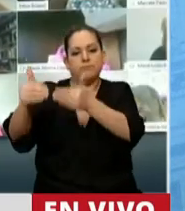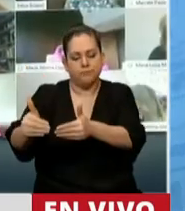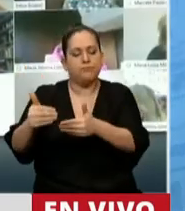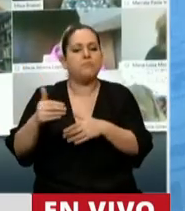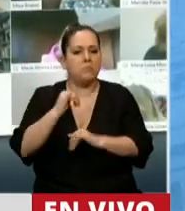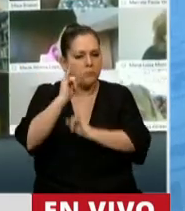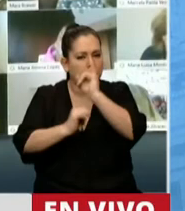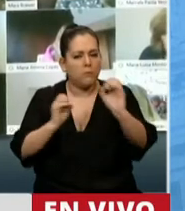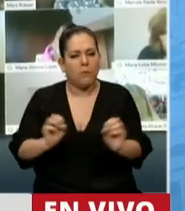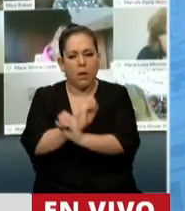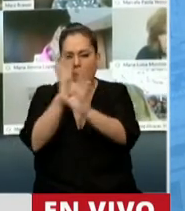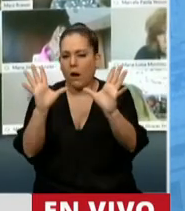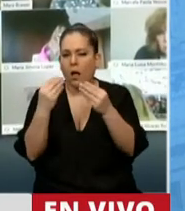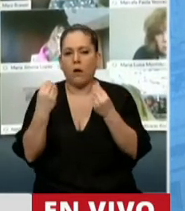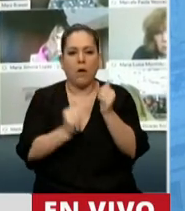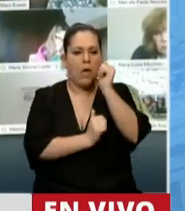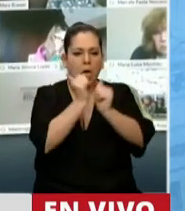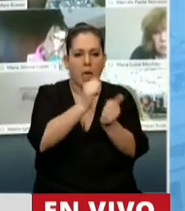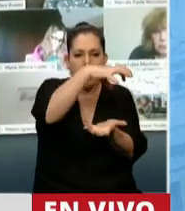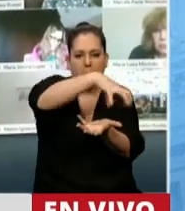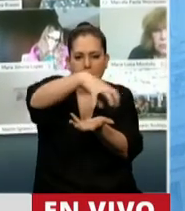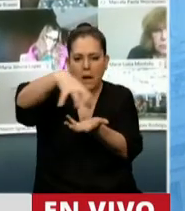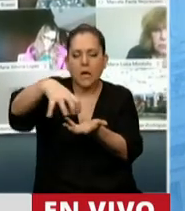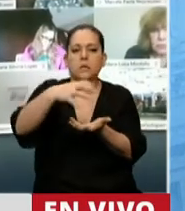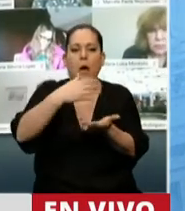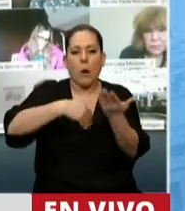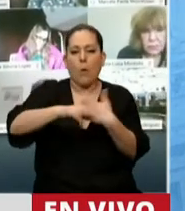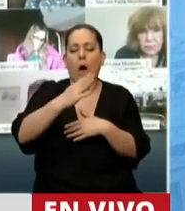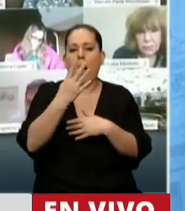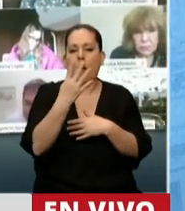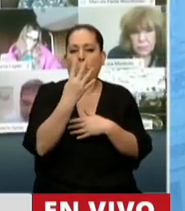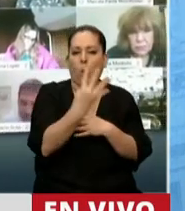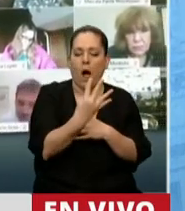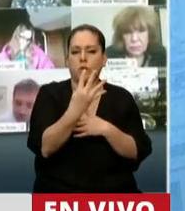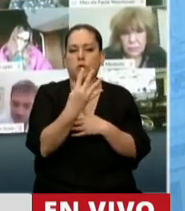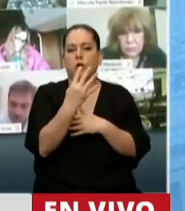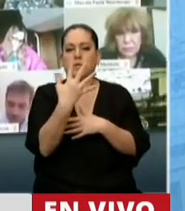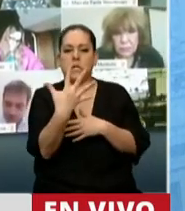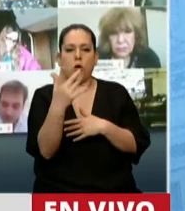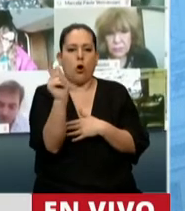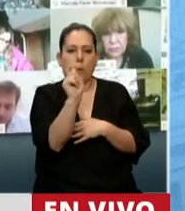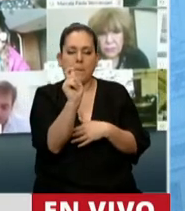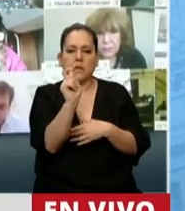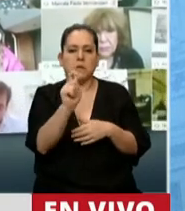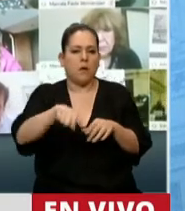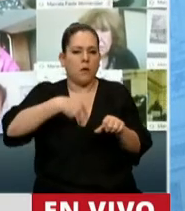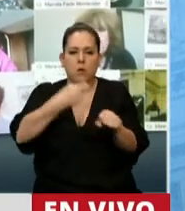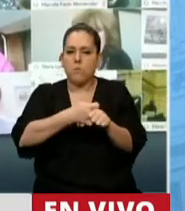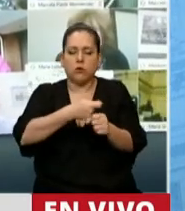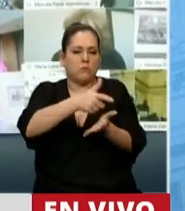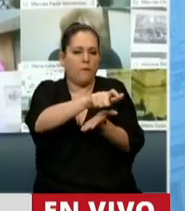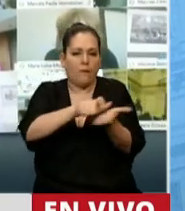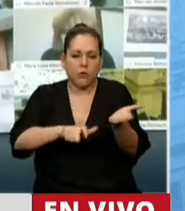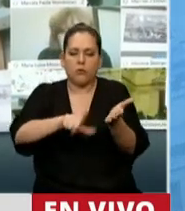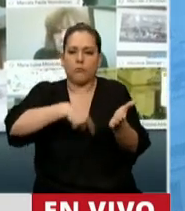las empresas han pasado entre cuatro y van para cinco meses de imposibilidad de facturar en algunos casos